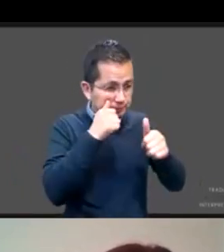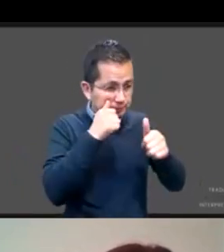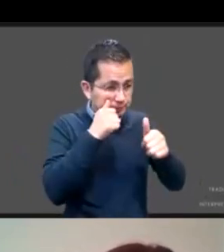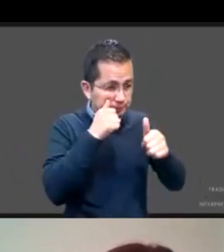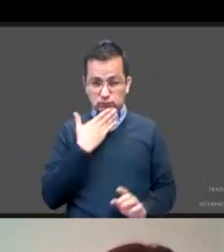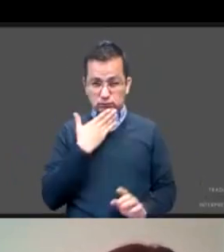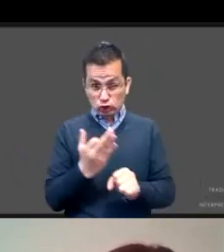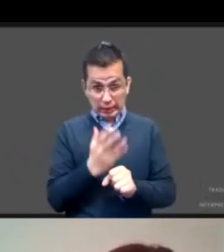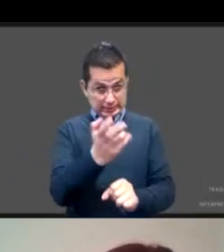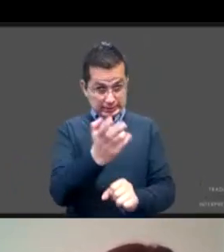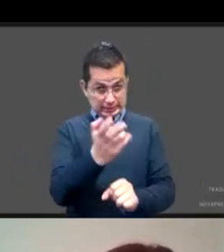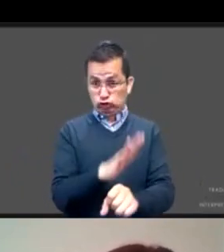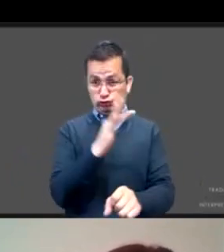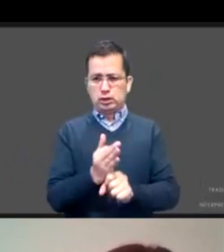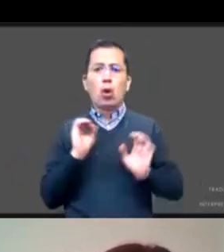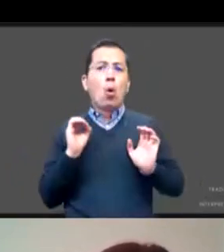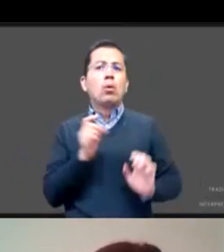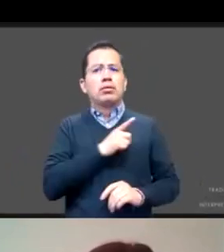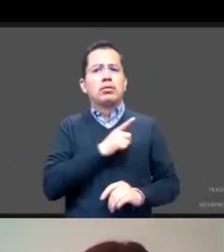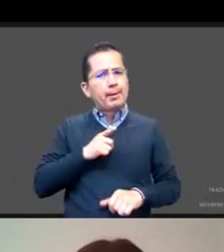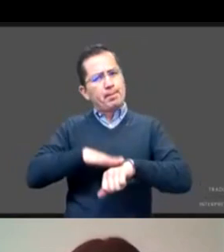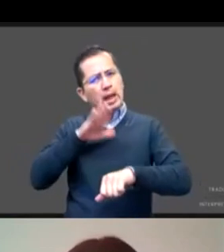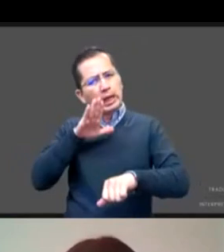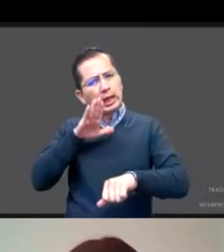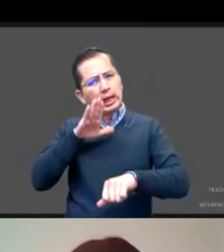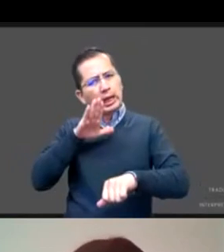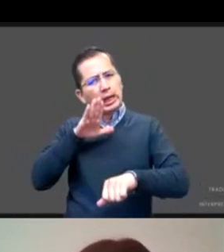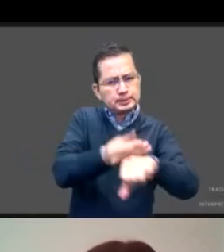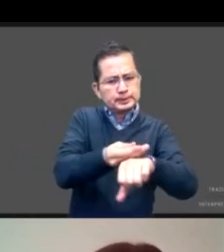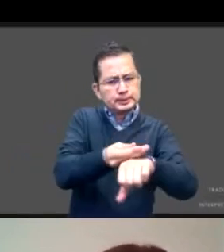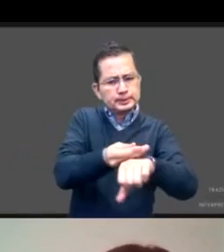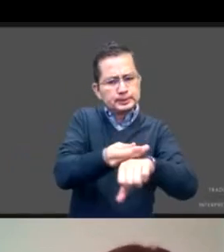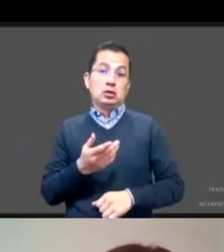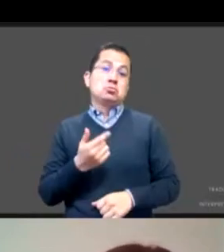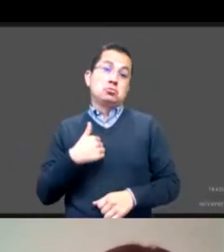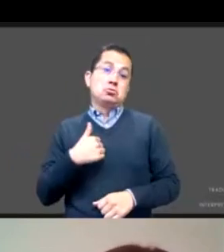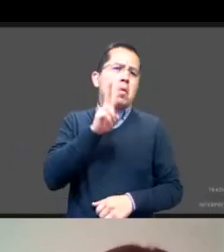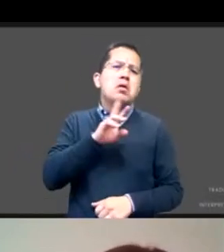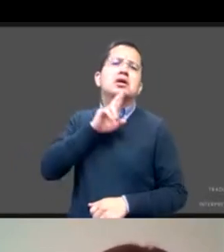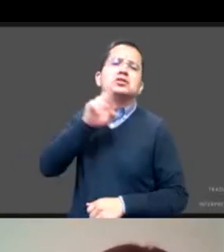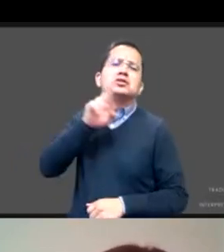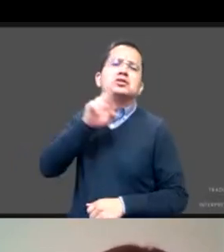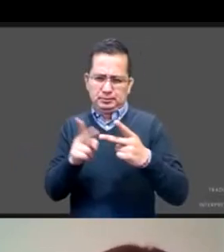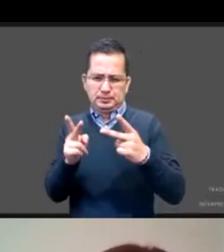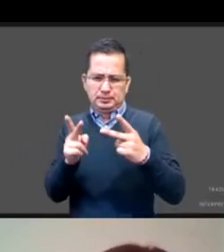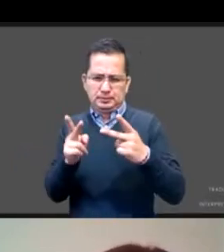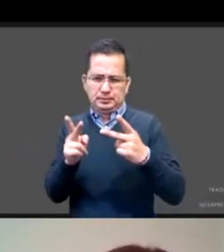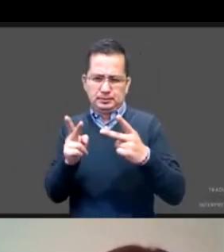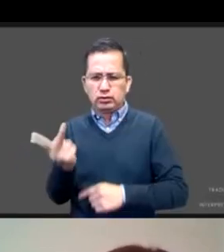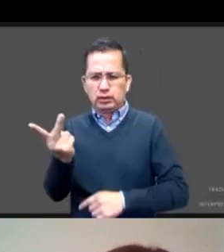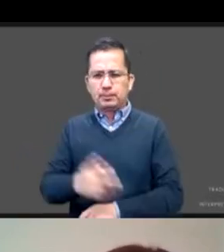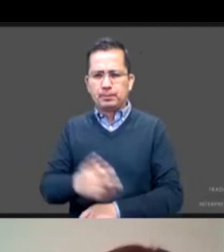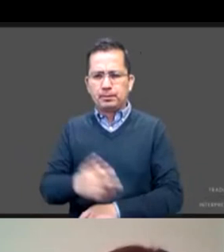Me gustaría también que pudiéramos responder a esta pregunta. Y los